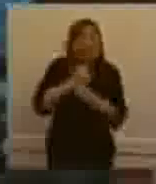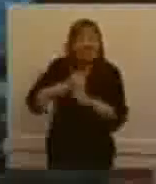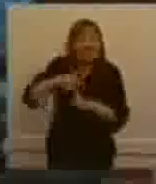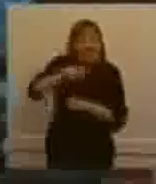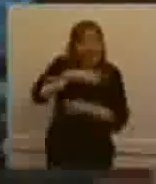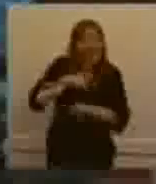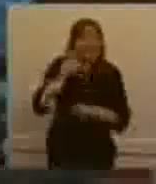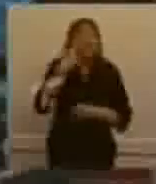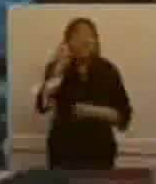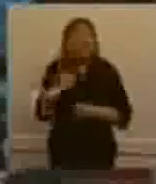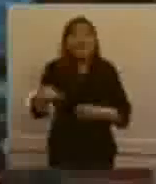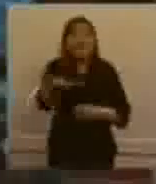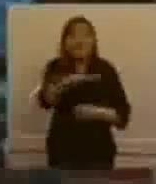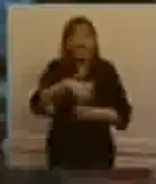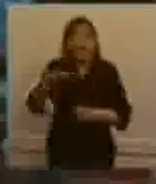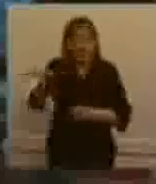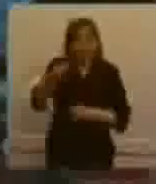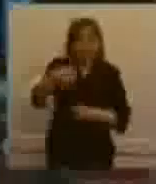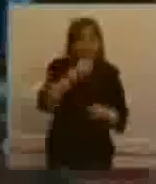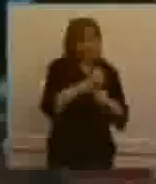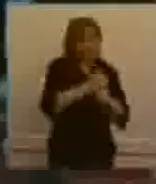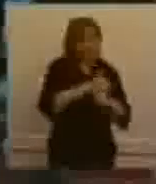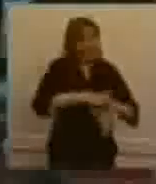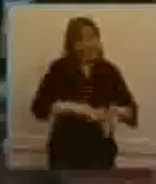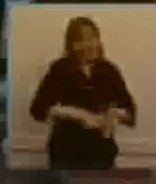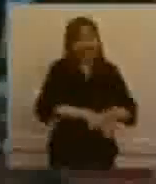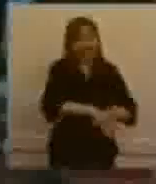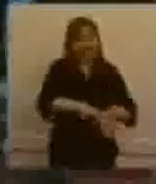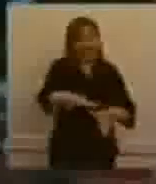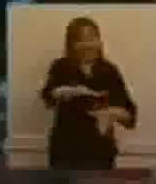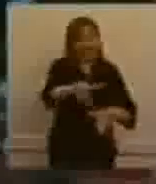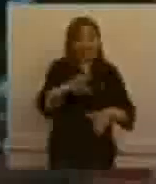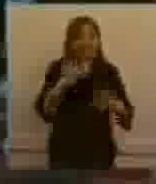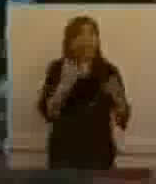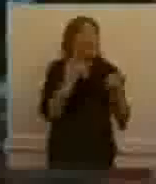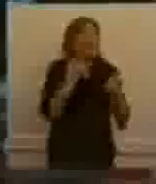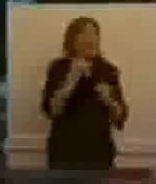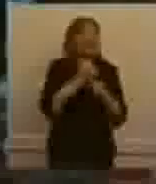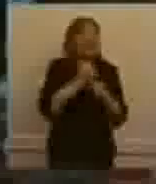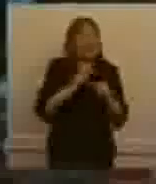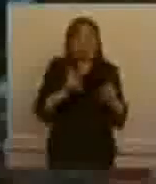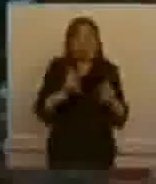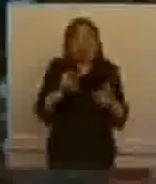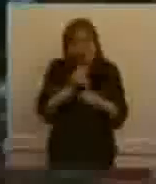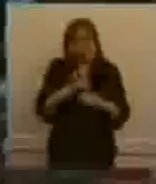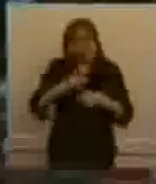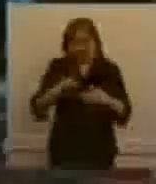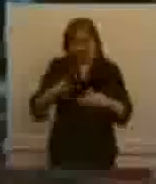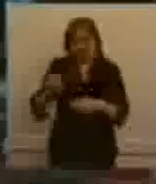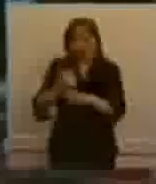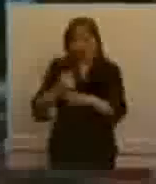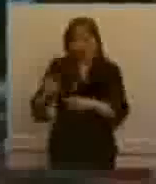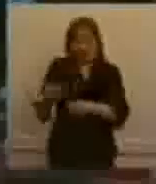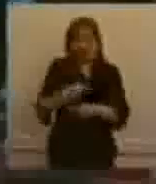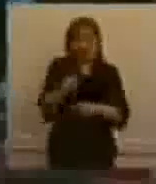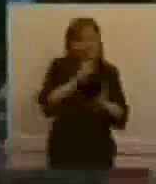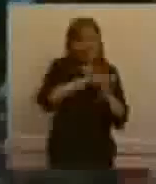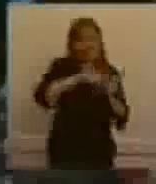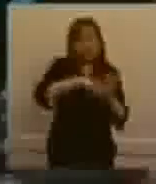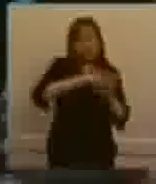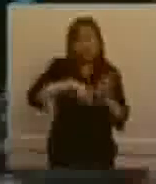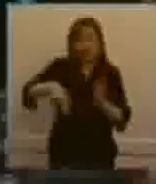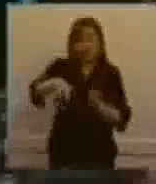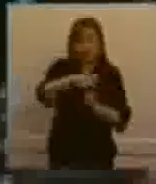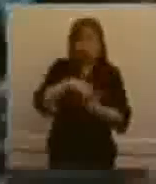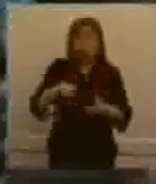Bariloche, Piltaneseu, en fin, y que agotada, o sea, si ya no queda más gente sin trabajo, recién pasan a contratar de